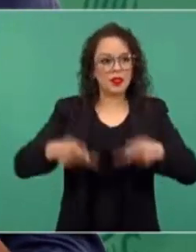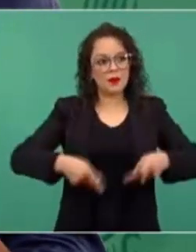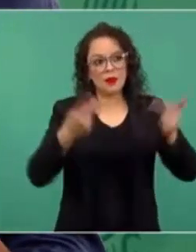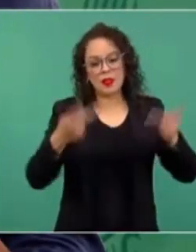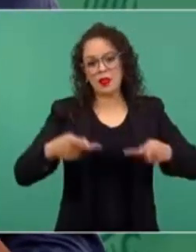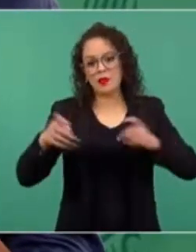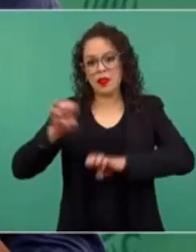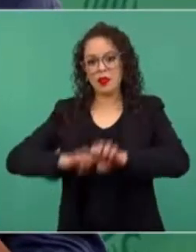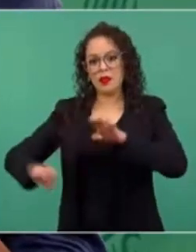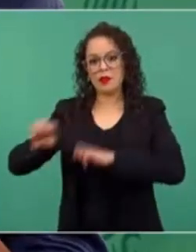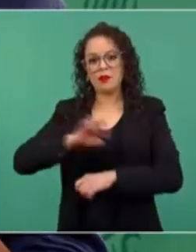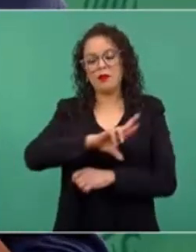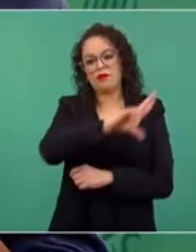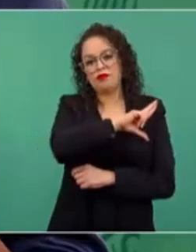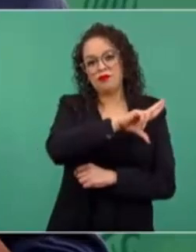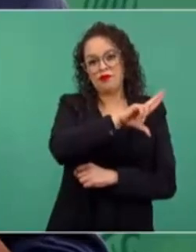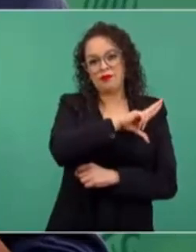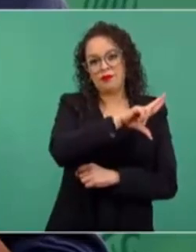a particulares.